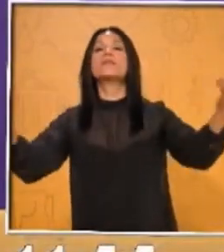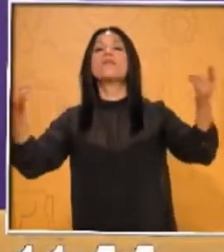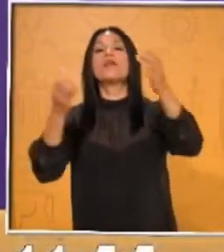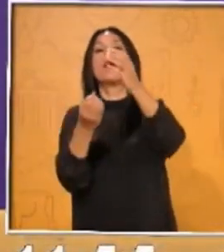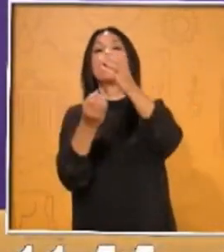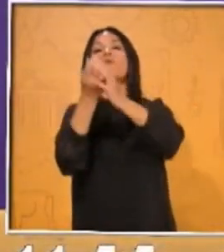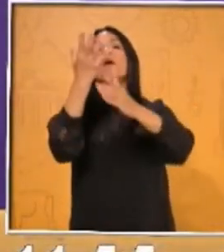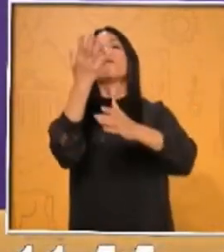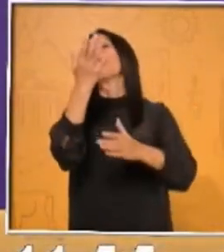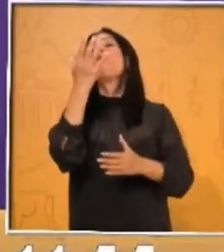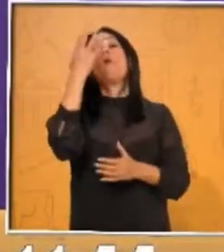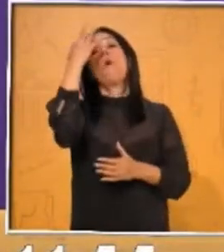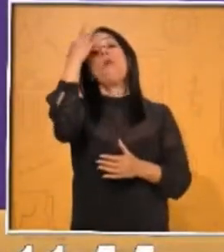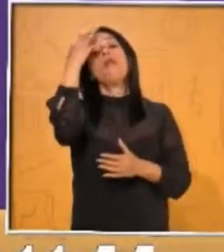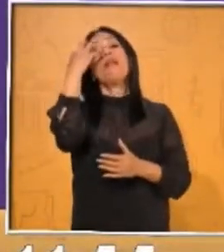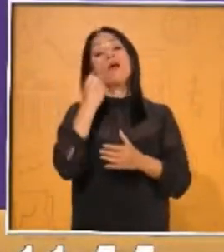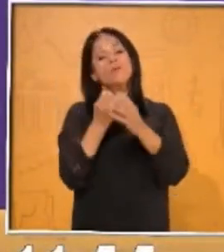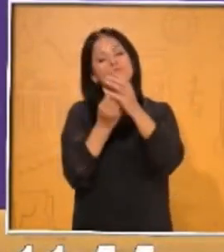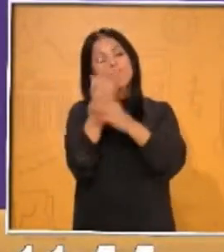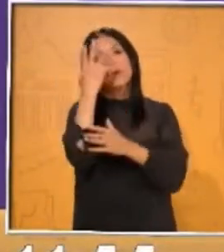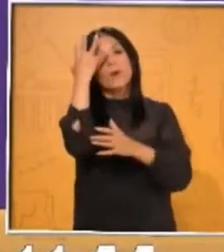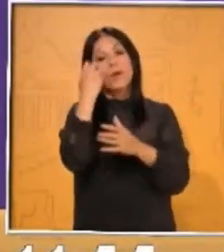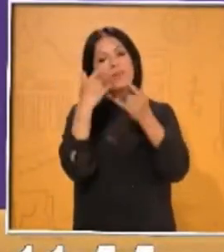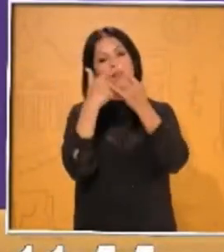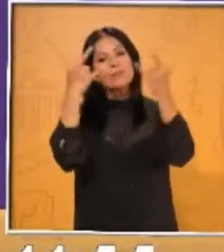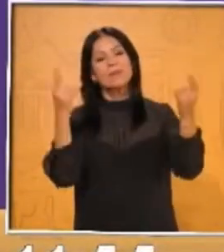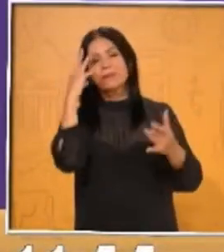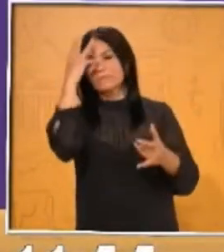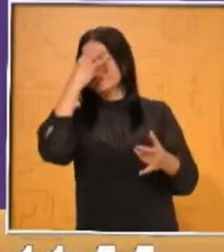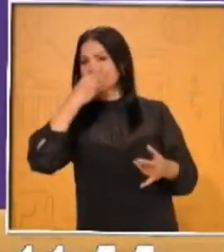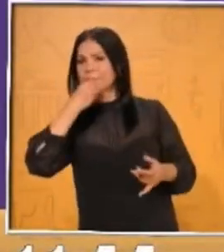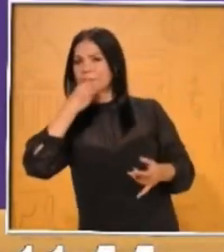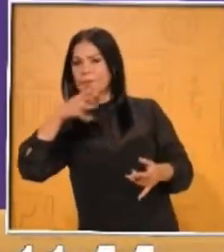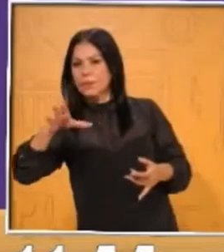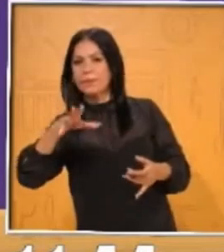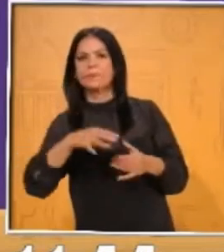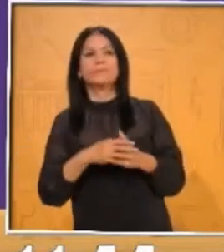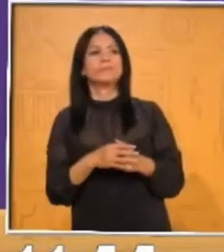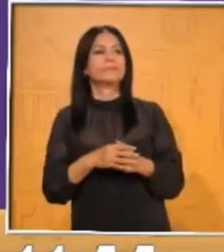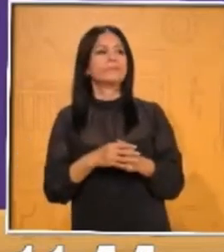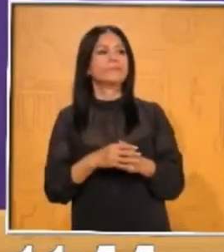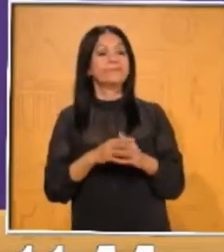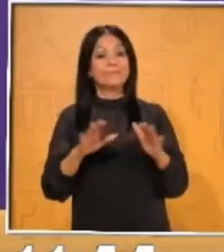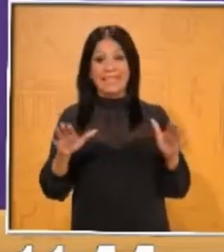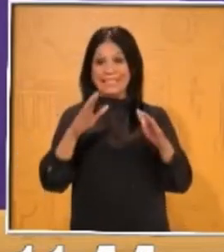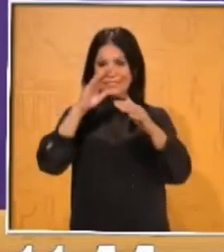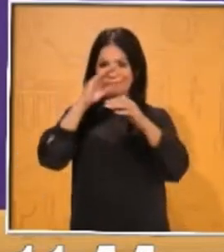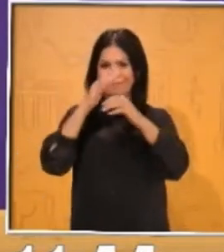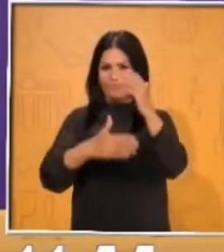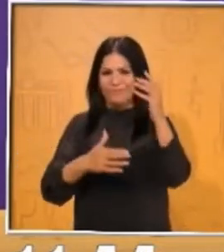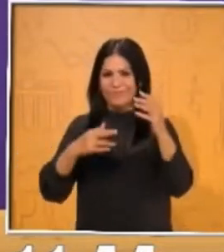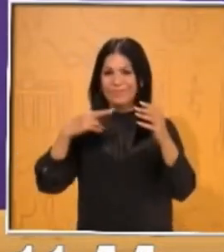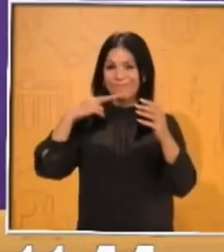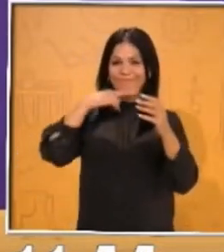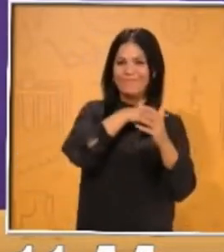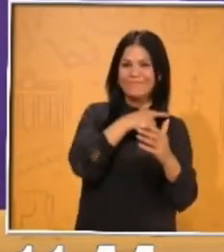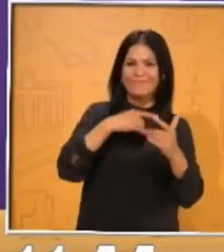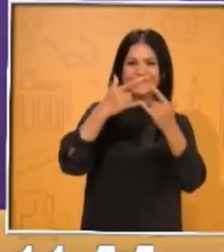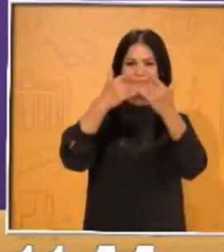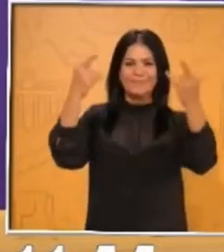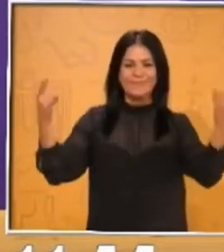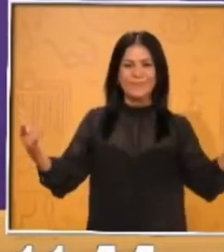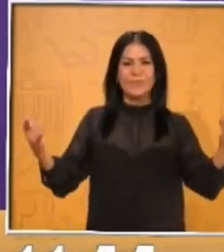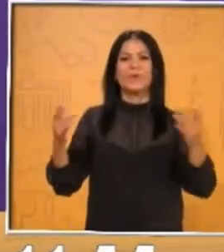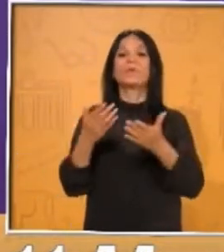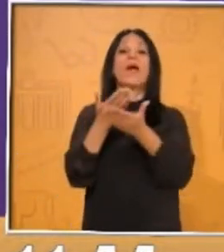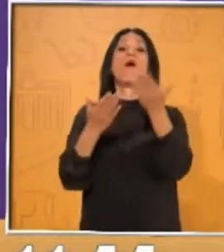capital de nuestro bonito estado de Nuevo León. Pues aquí terminamos la clase, espero que hagan la actividad y